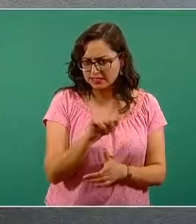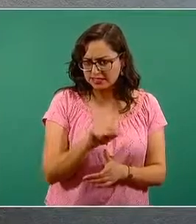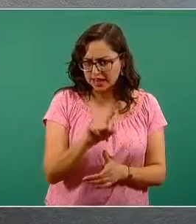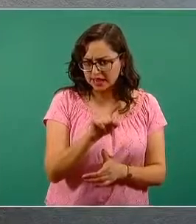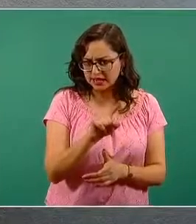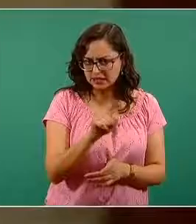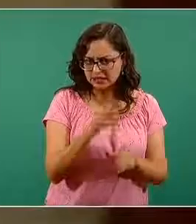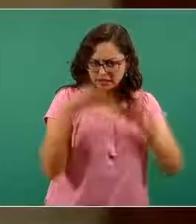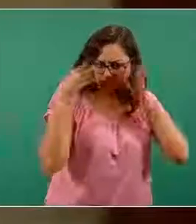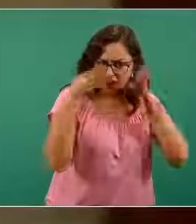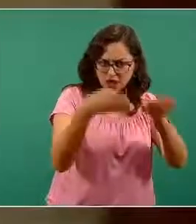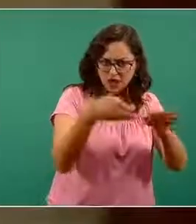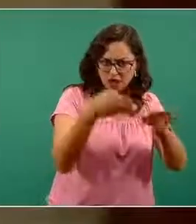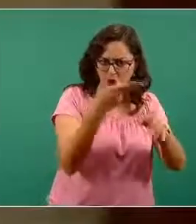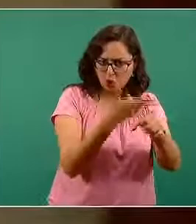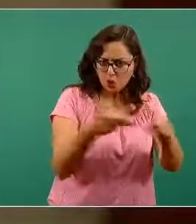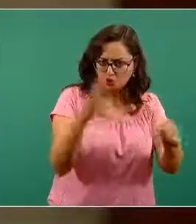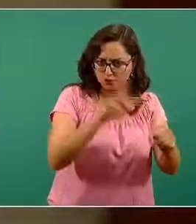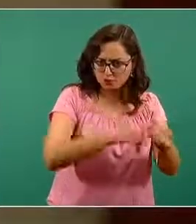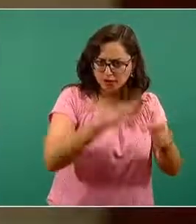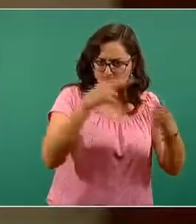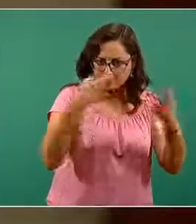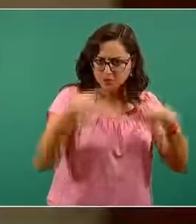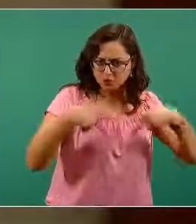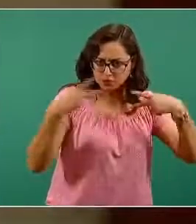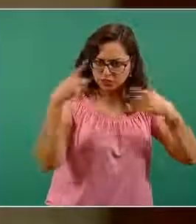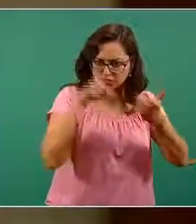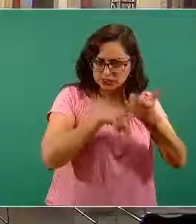vacunado o ya va a iniciarse con adultos mayores?